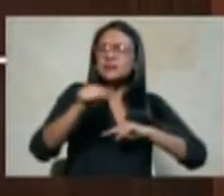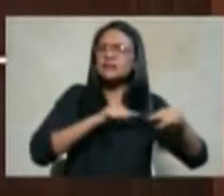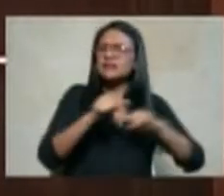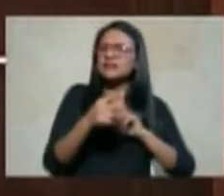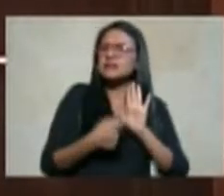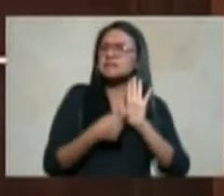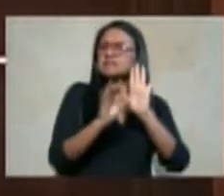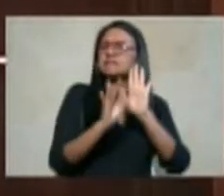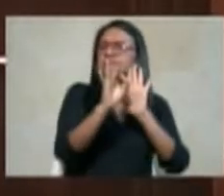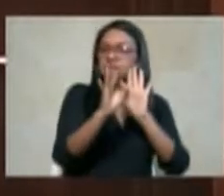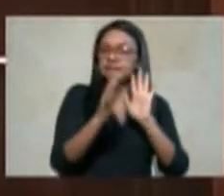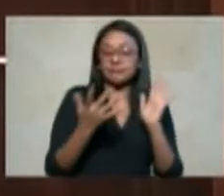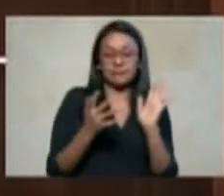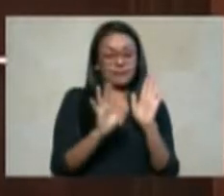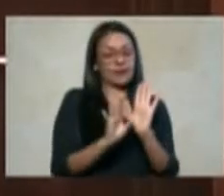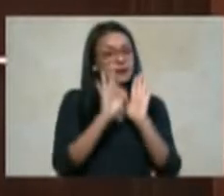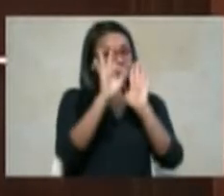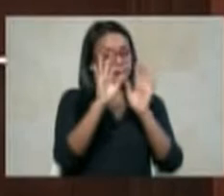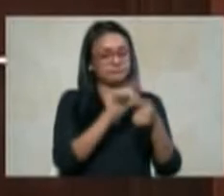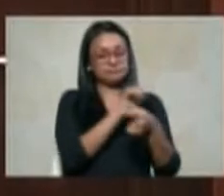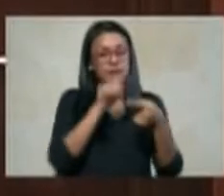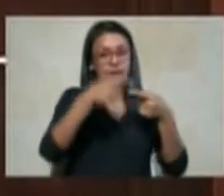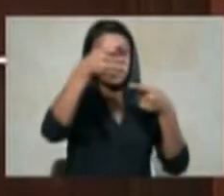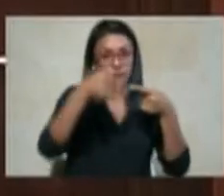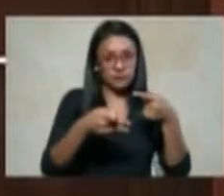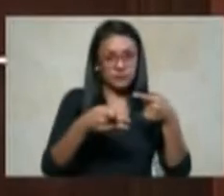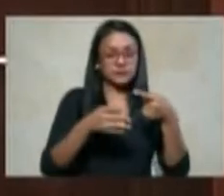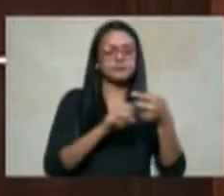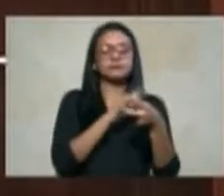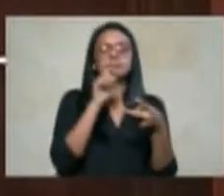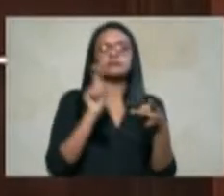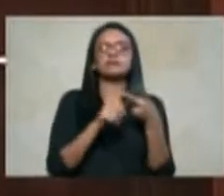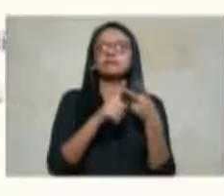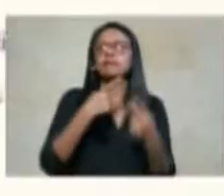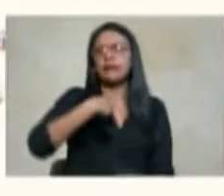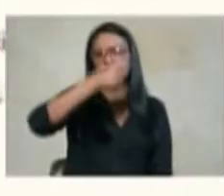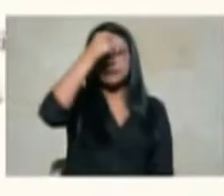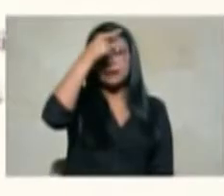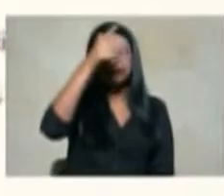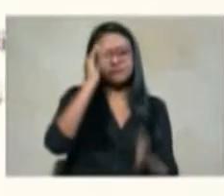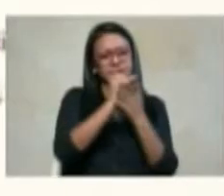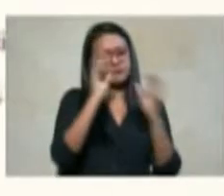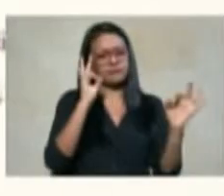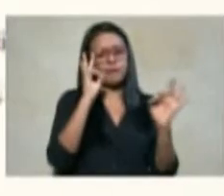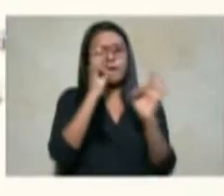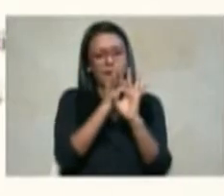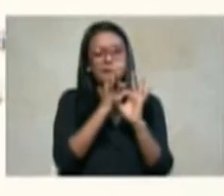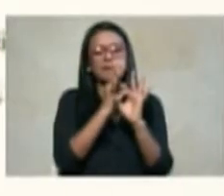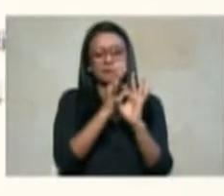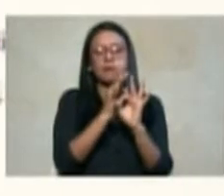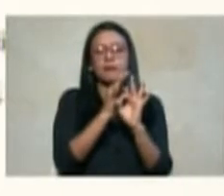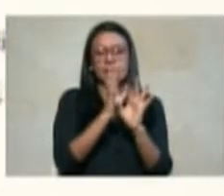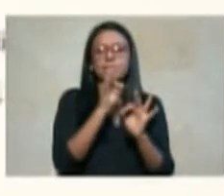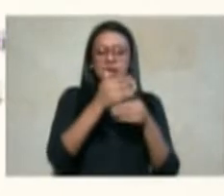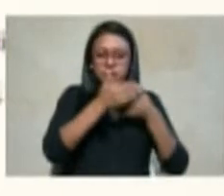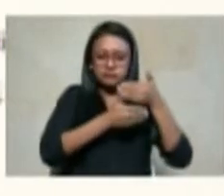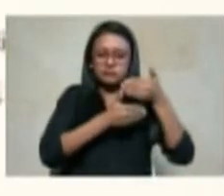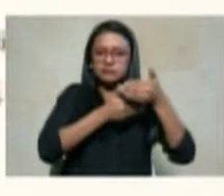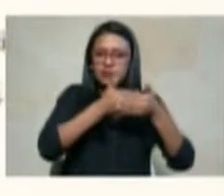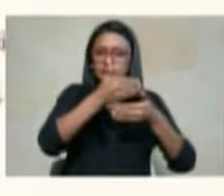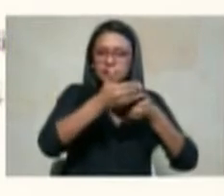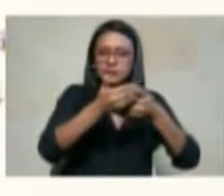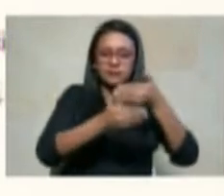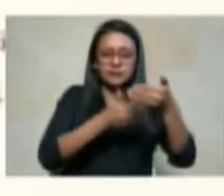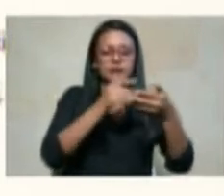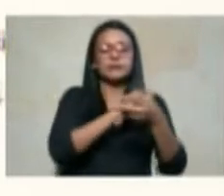de seguridad en el entendido que hay una focalización que se hace de manera gradual una focalización por demás que